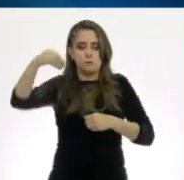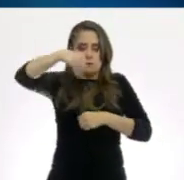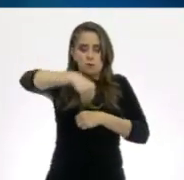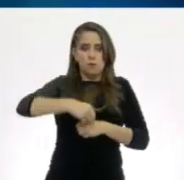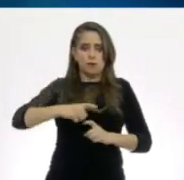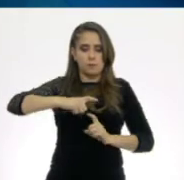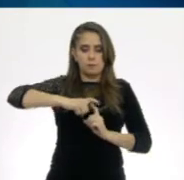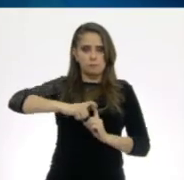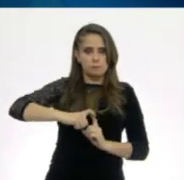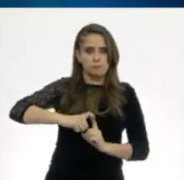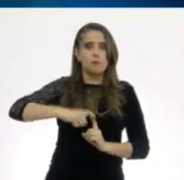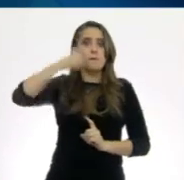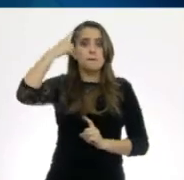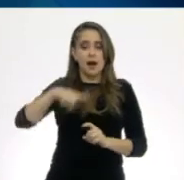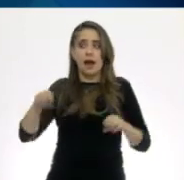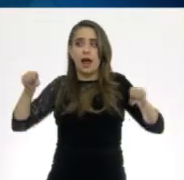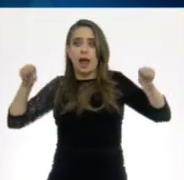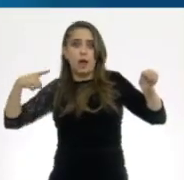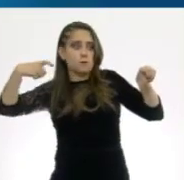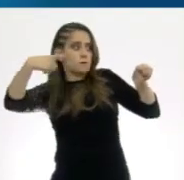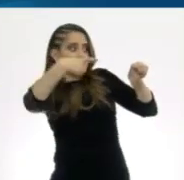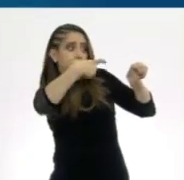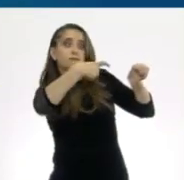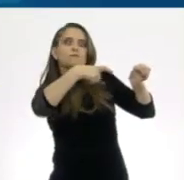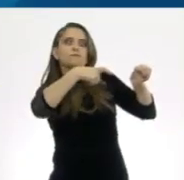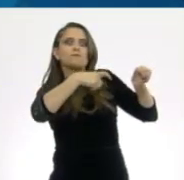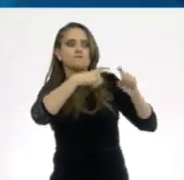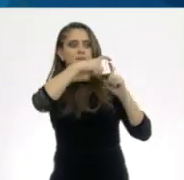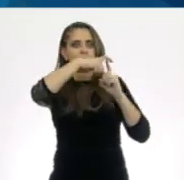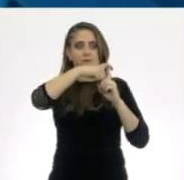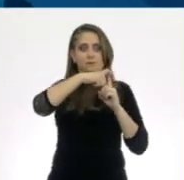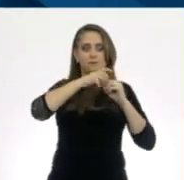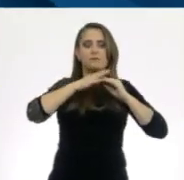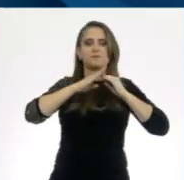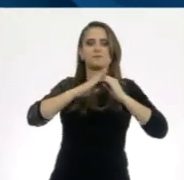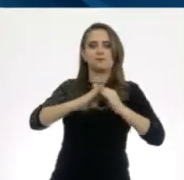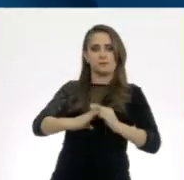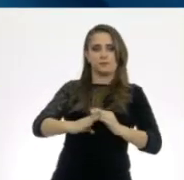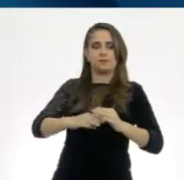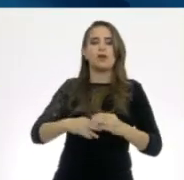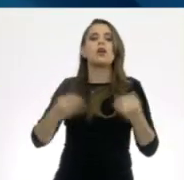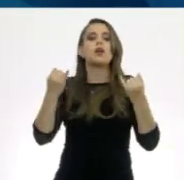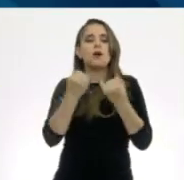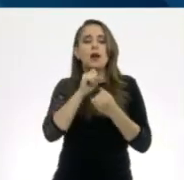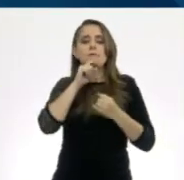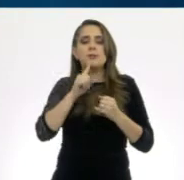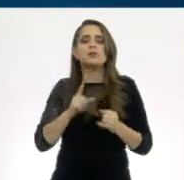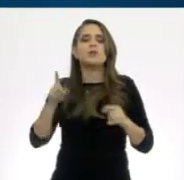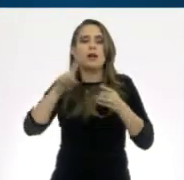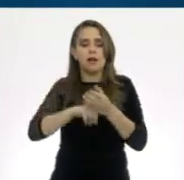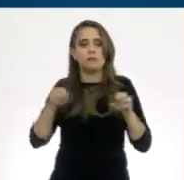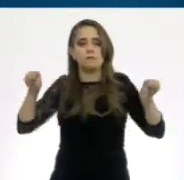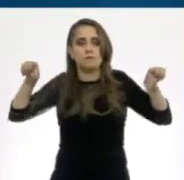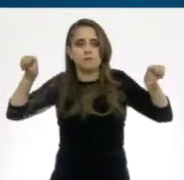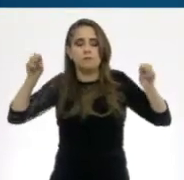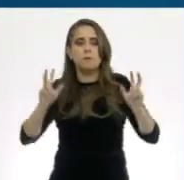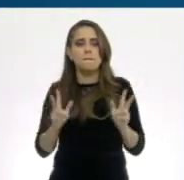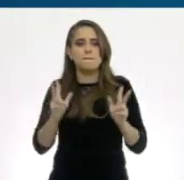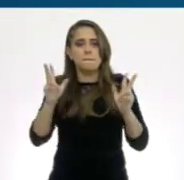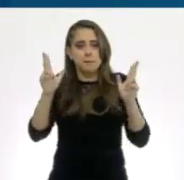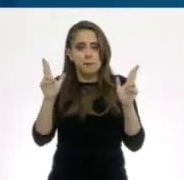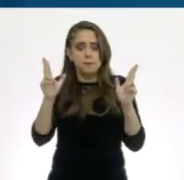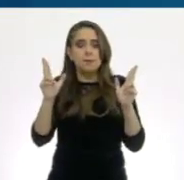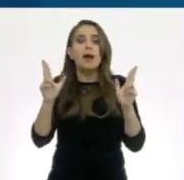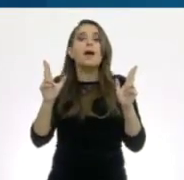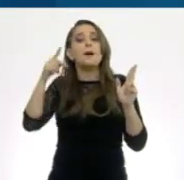el encuentro entre el óvulo y los espermatozoides. Otra opción es la ligadura de las trompas de falopio, un bloqueo de las trompas que